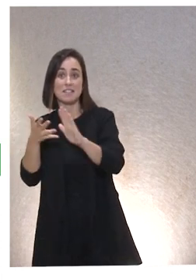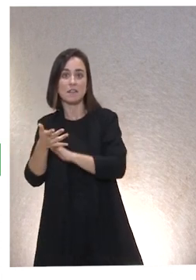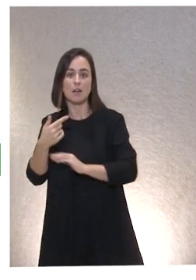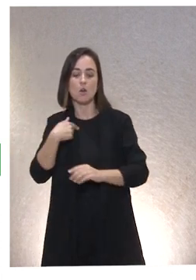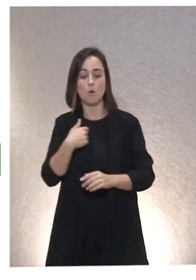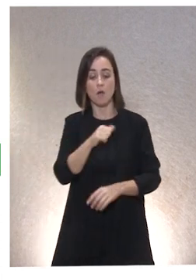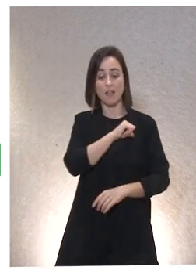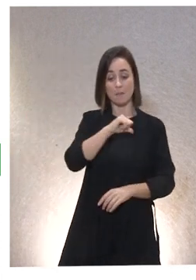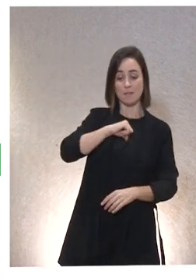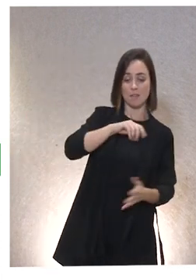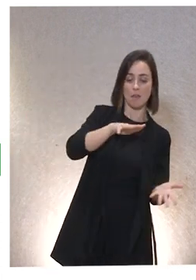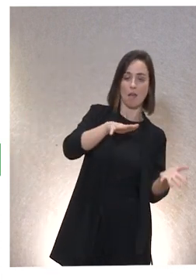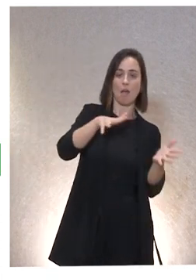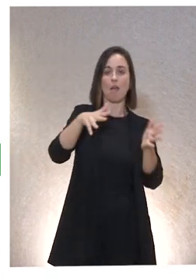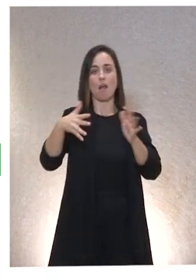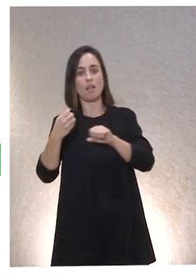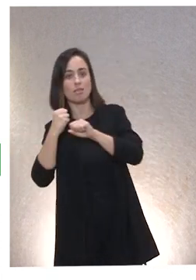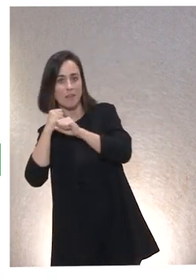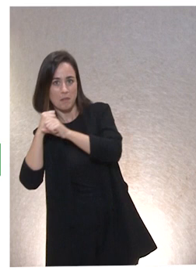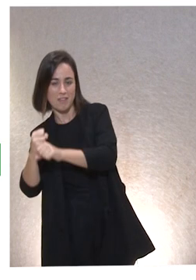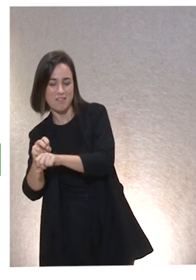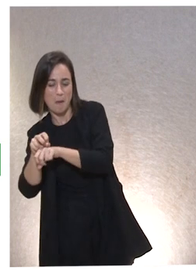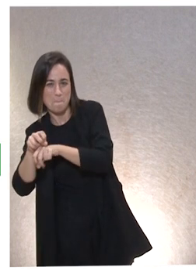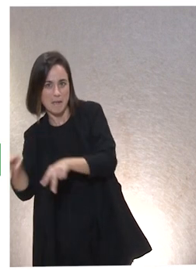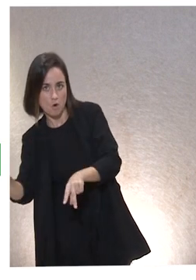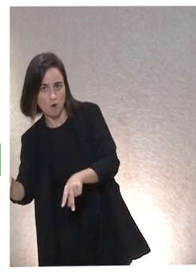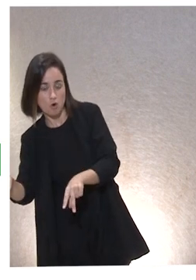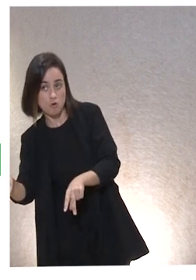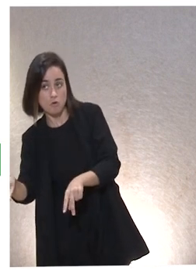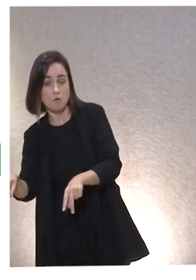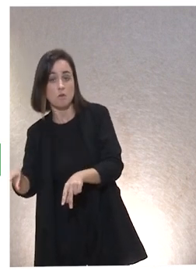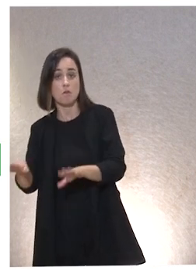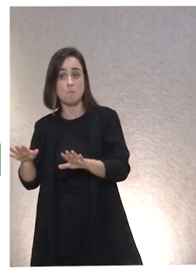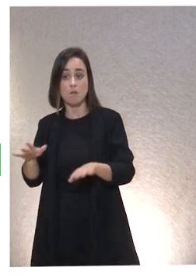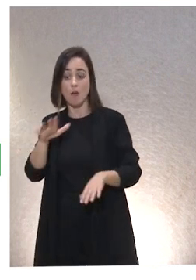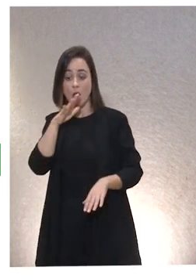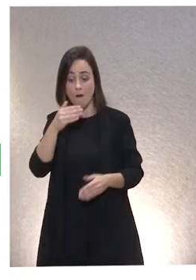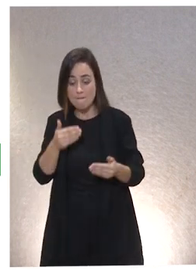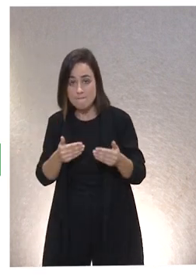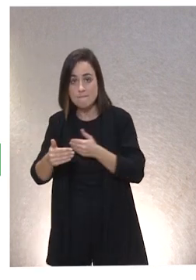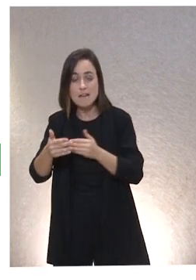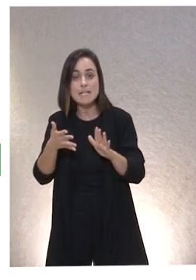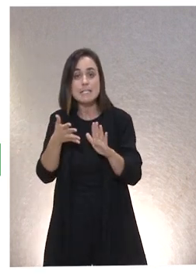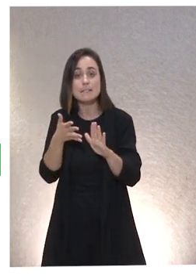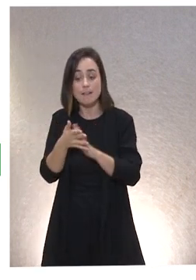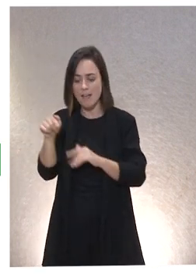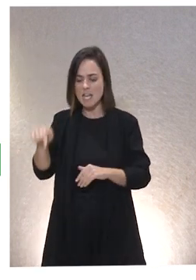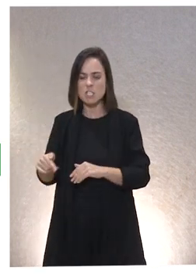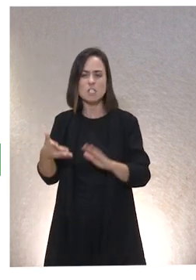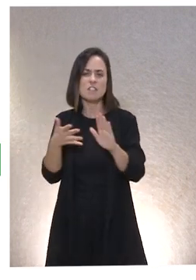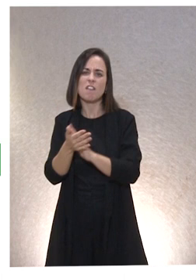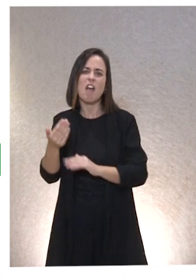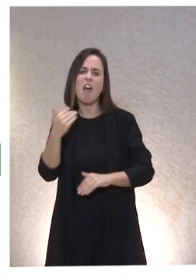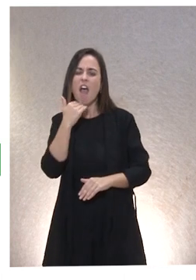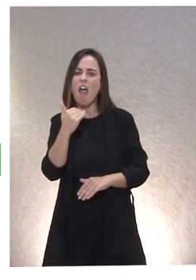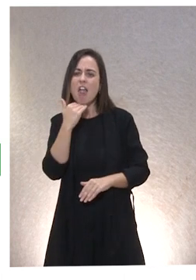hacia la dependencia. Pero, realmente, si vamos viendo todo lo que vayamos a decir a continuación, no tenemos que ver eso como